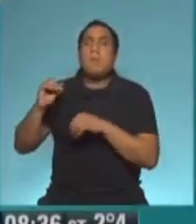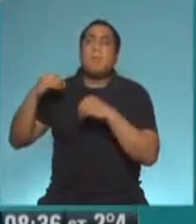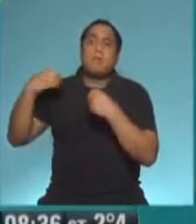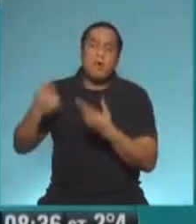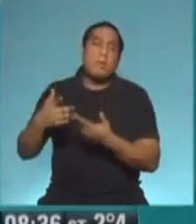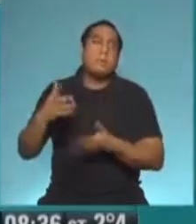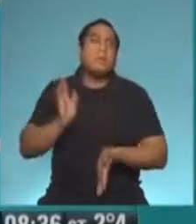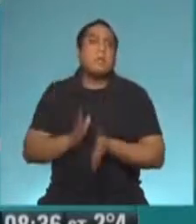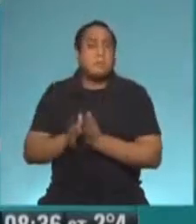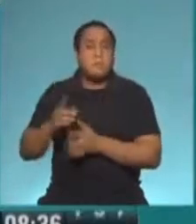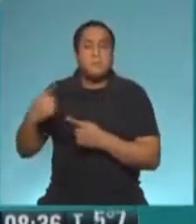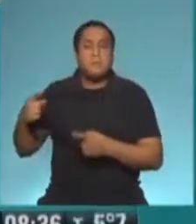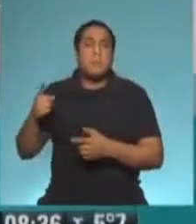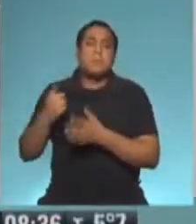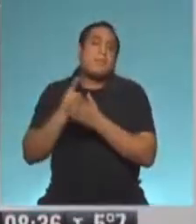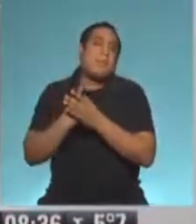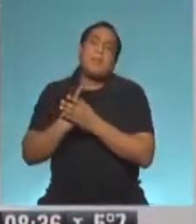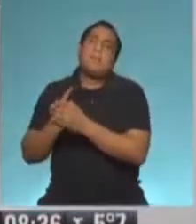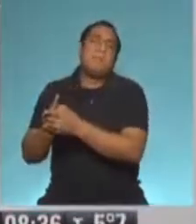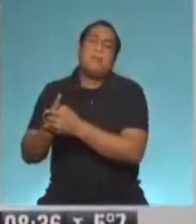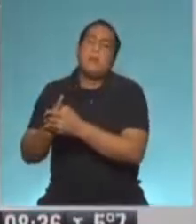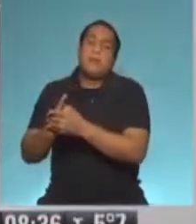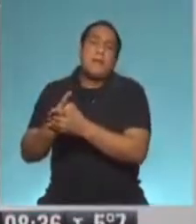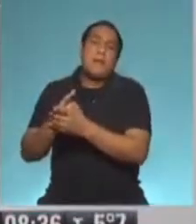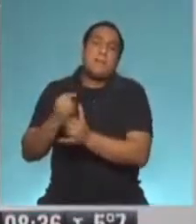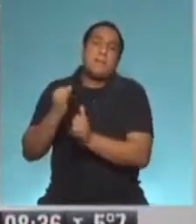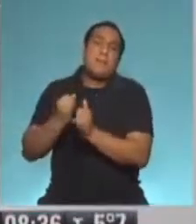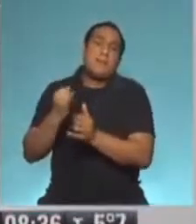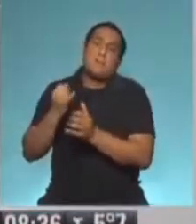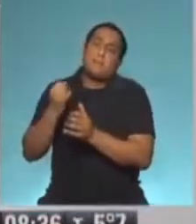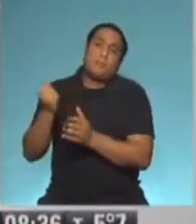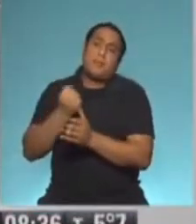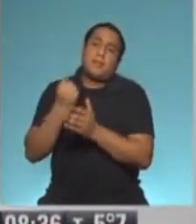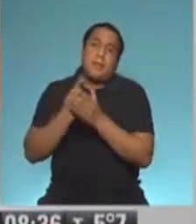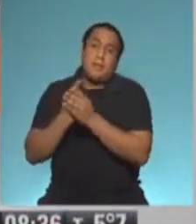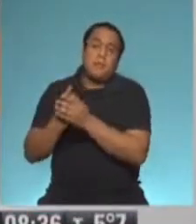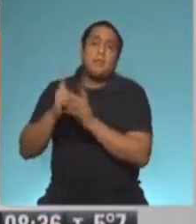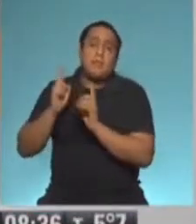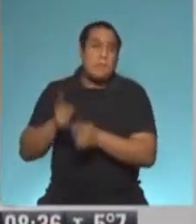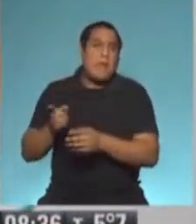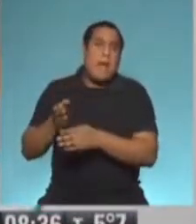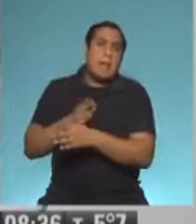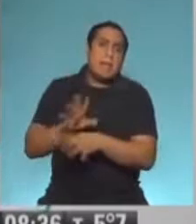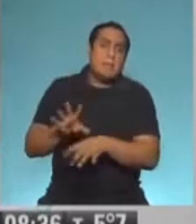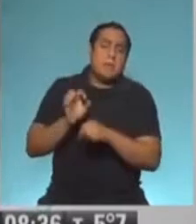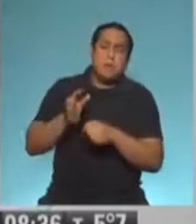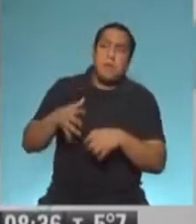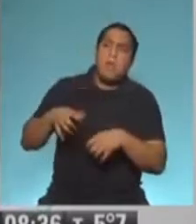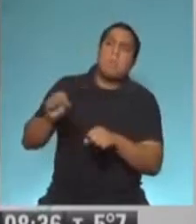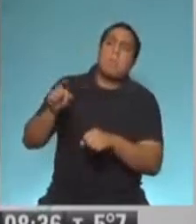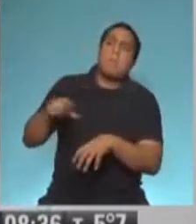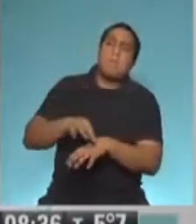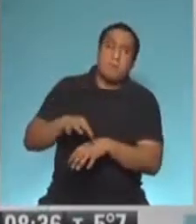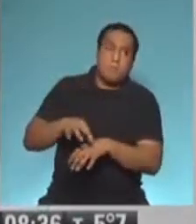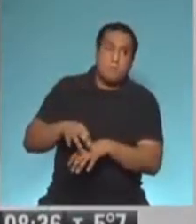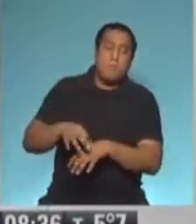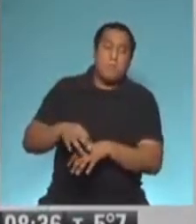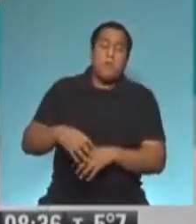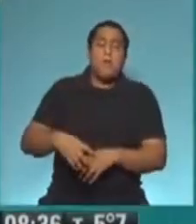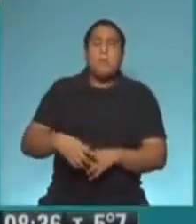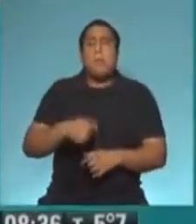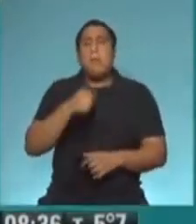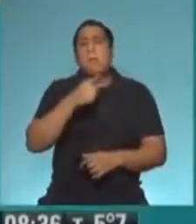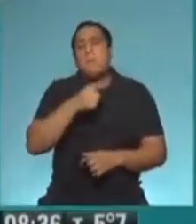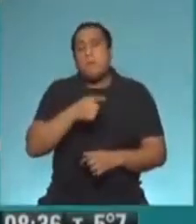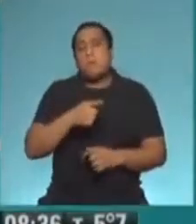tratamiento, nos hablaba del aislamiento, del esencial de la detección temprana. Vos estás a cargo de todo lo que tiene que ver justamente con